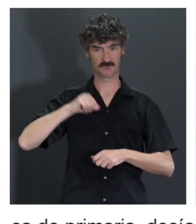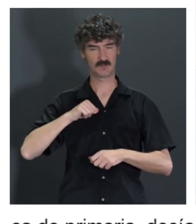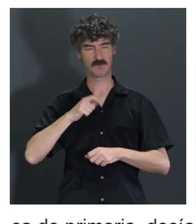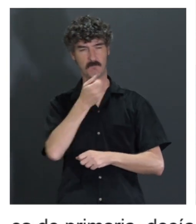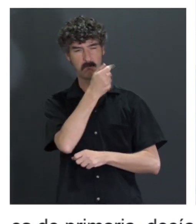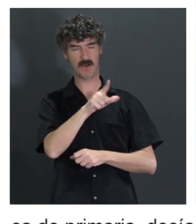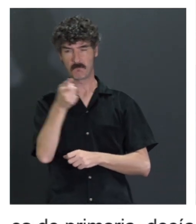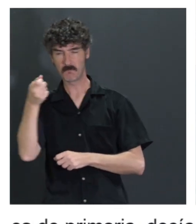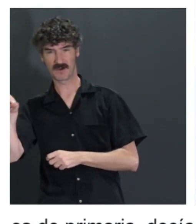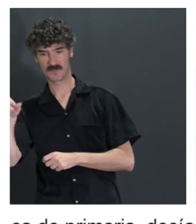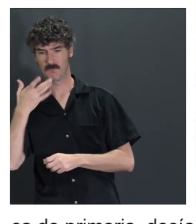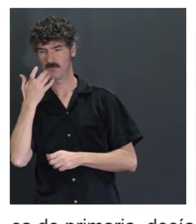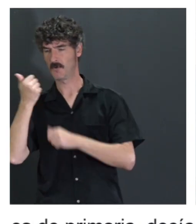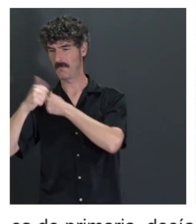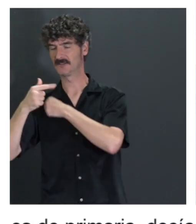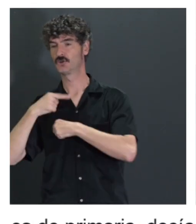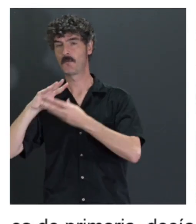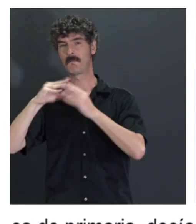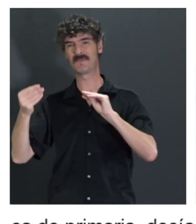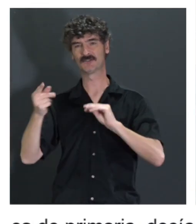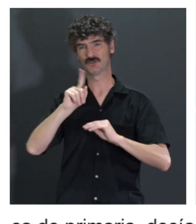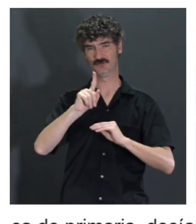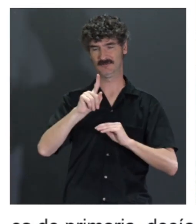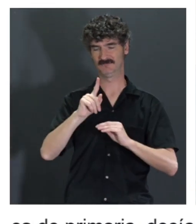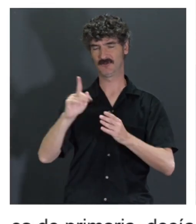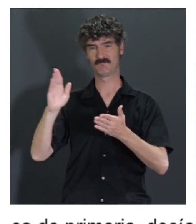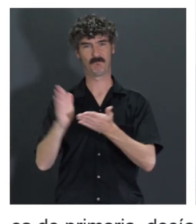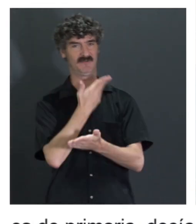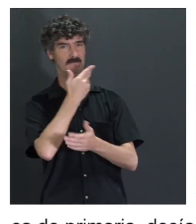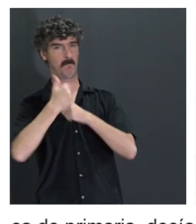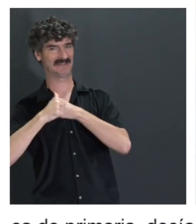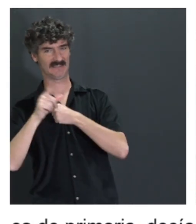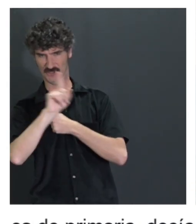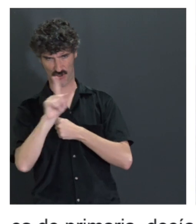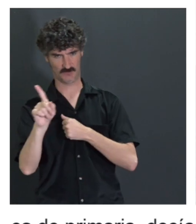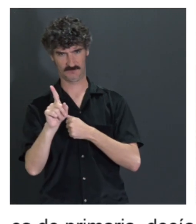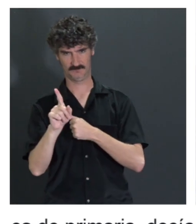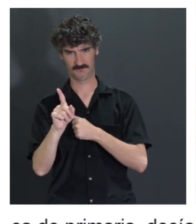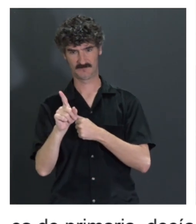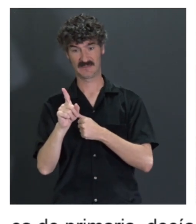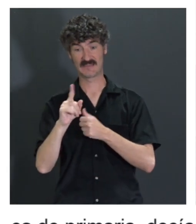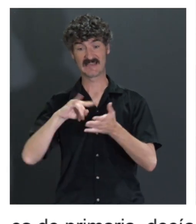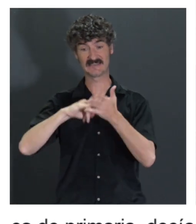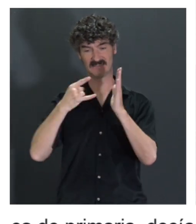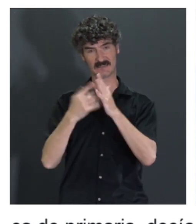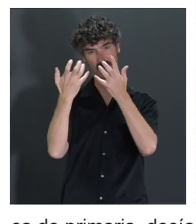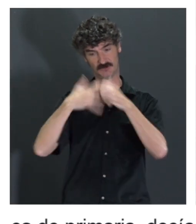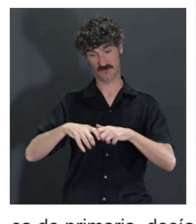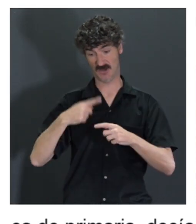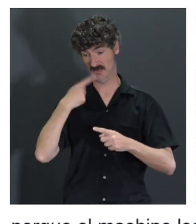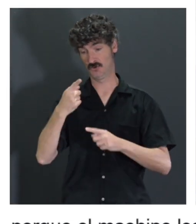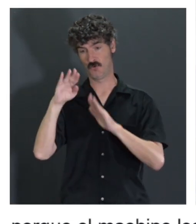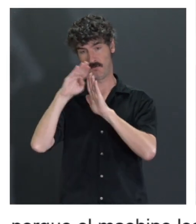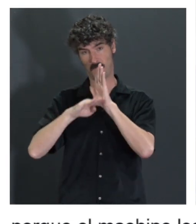Uy, esto es una patata, ¿no? Y pues yo quiero pimientos. Ah, pues no, pues la patata la descarto. O sea, que el pobre sistema automático va a hacer lo que le hemos